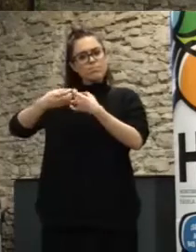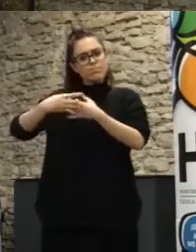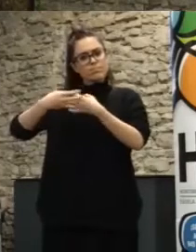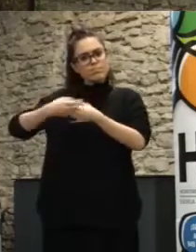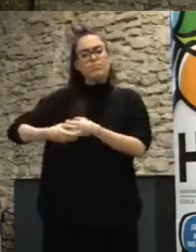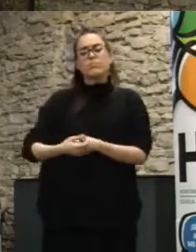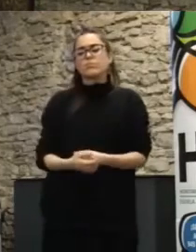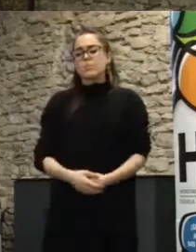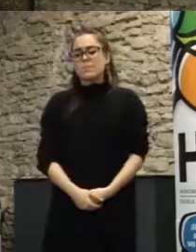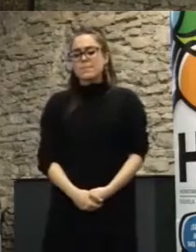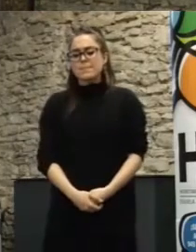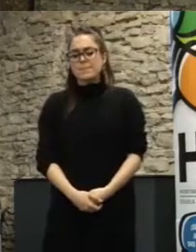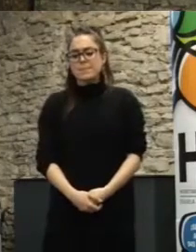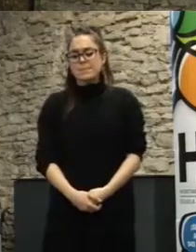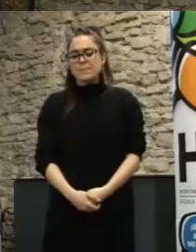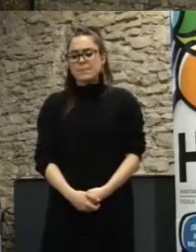bien